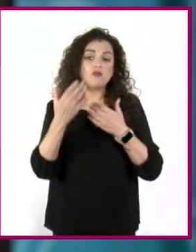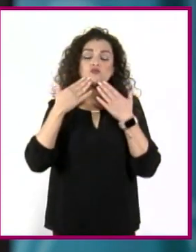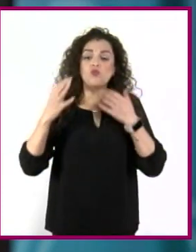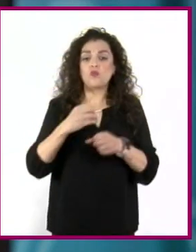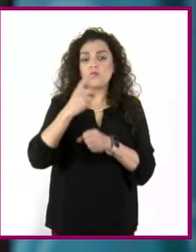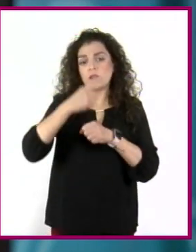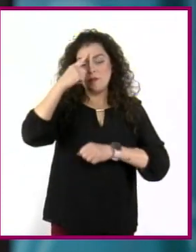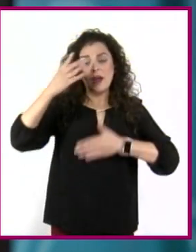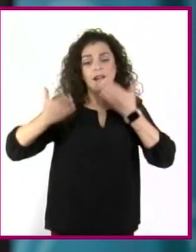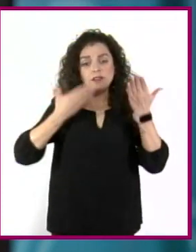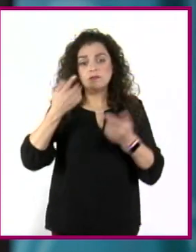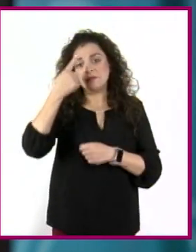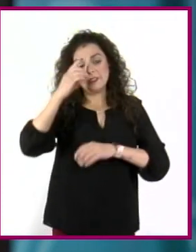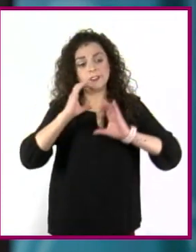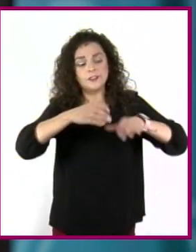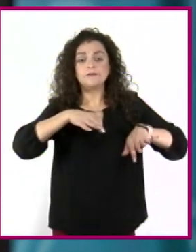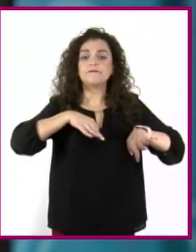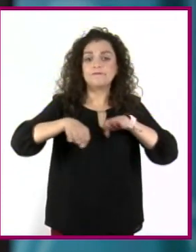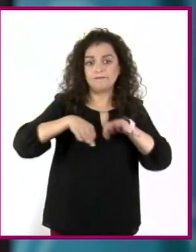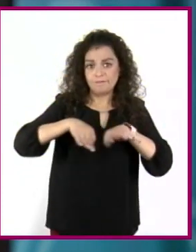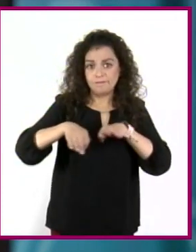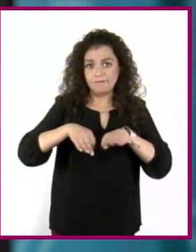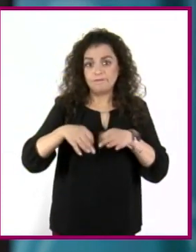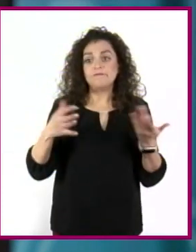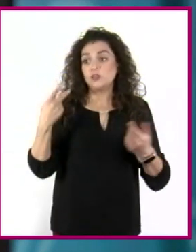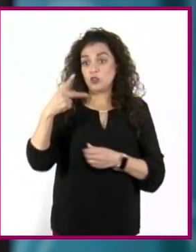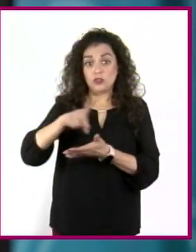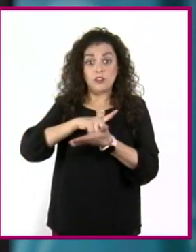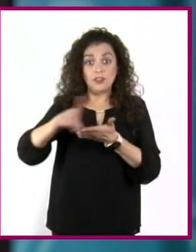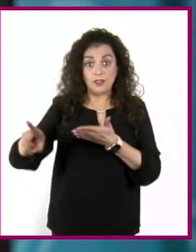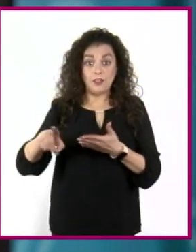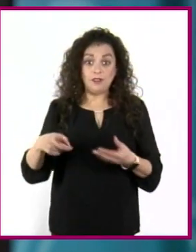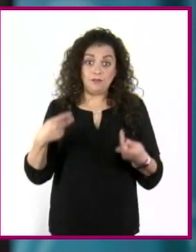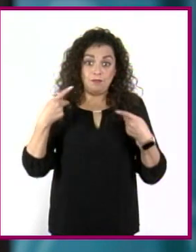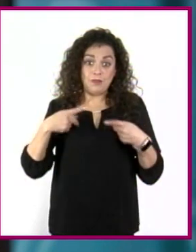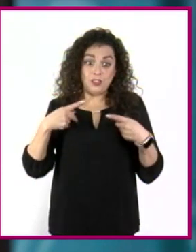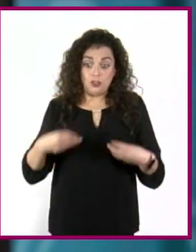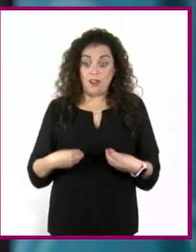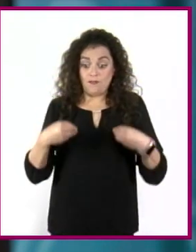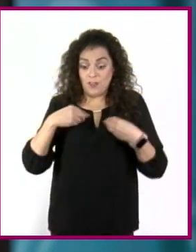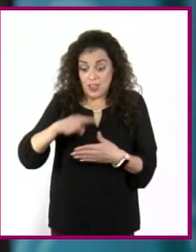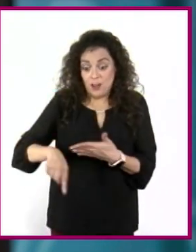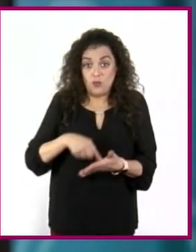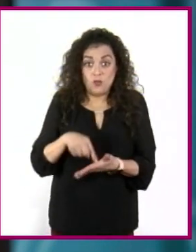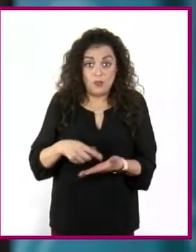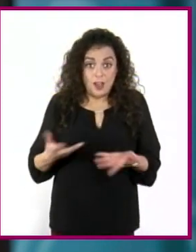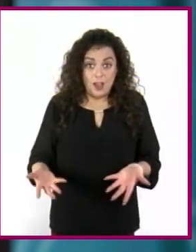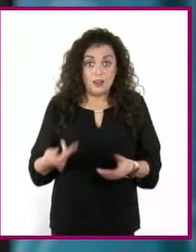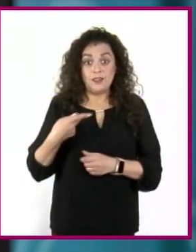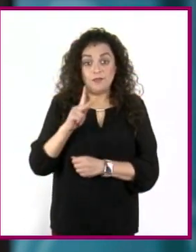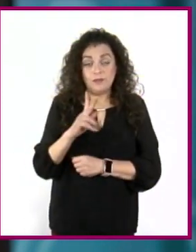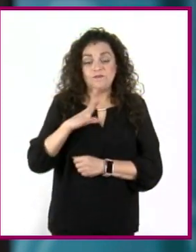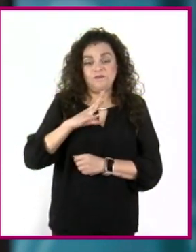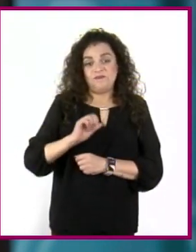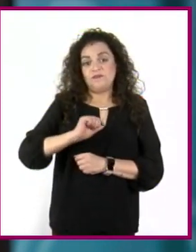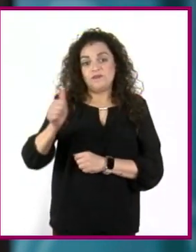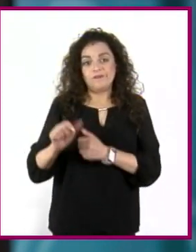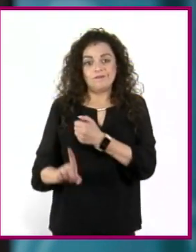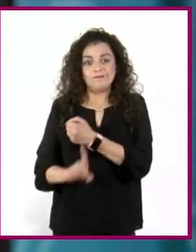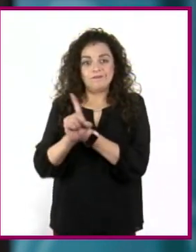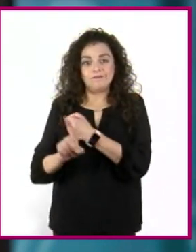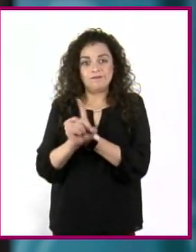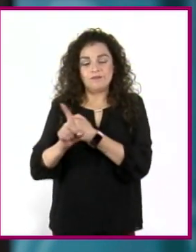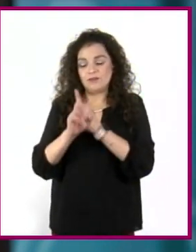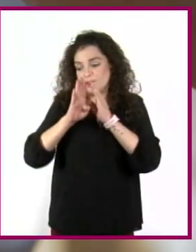estudiar, conseguir empleo o ejercer plenamente sus derechos como ciudadanos. Pero también se encuentran sumergidos en otros muchos problemas